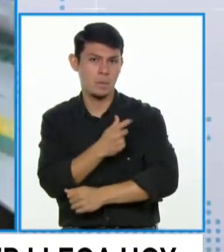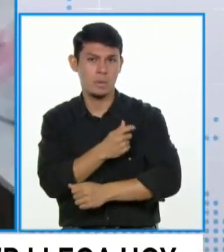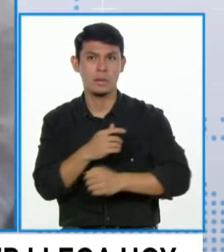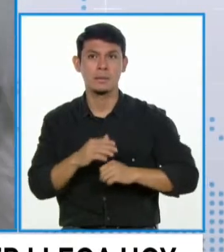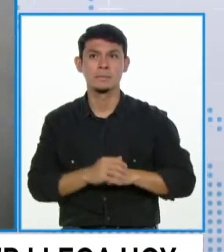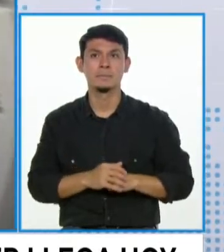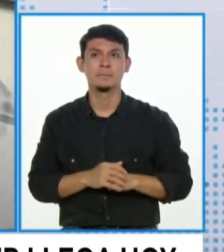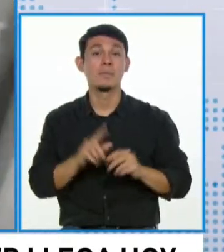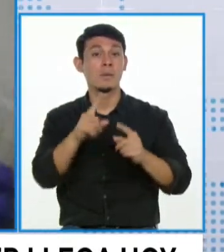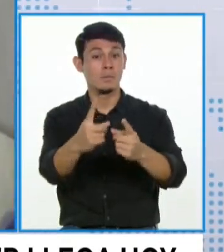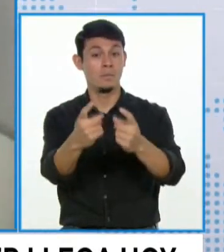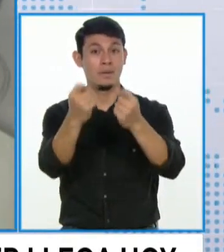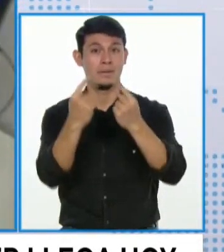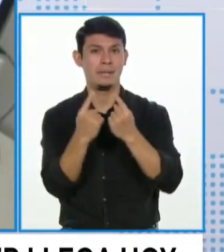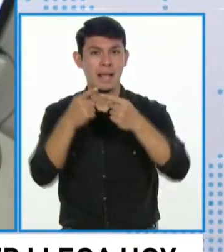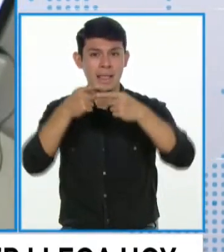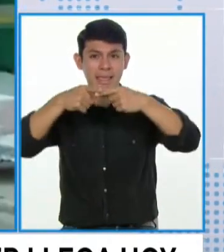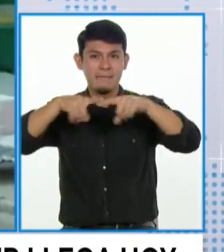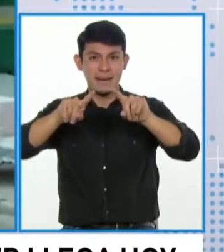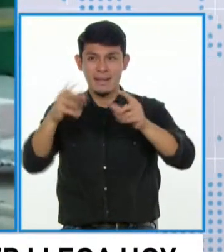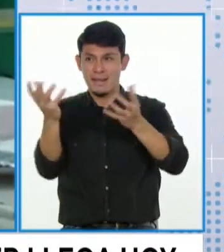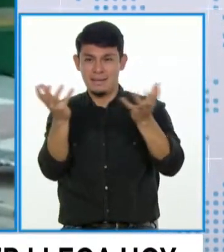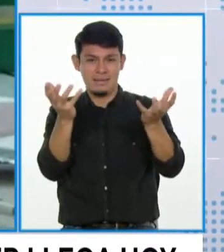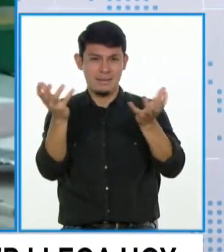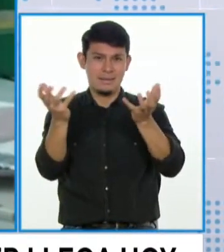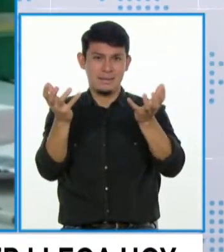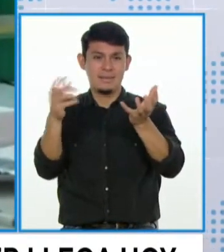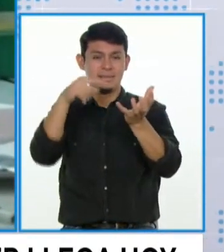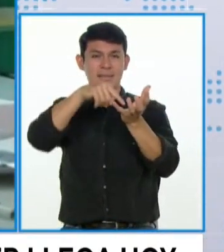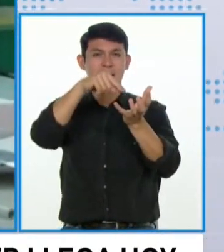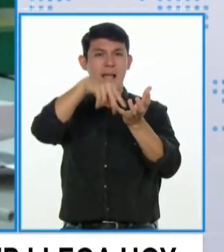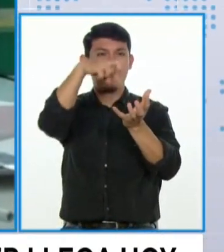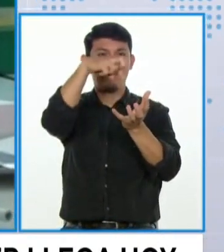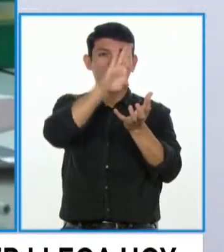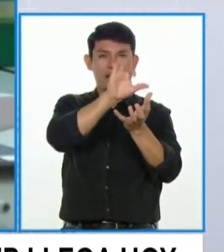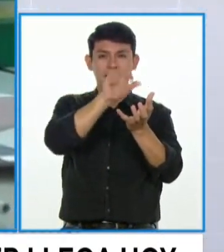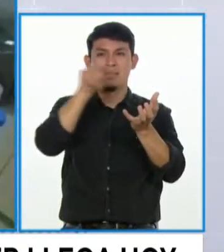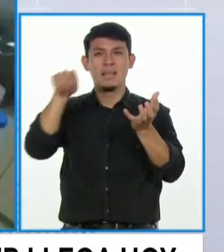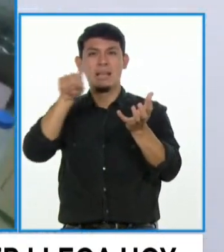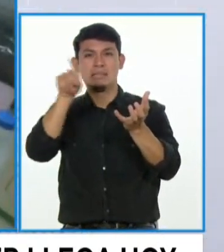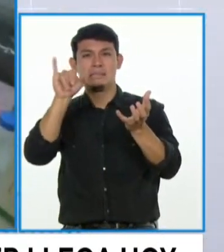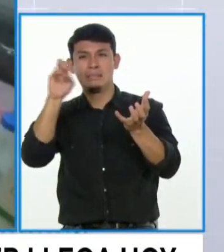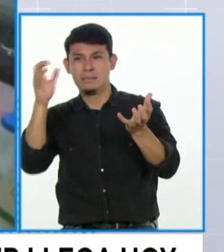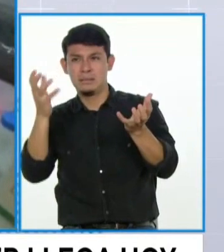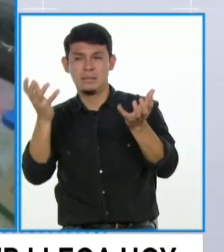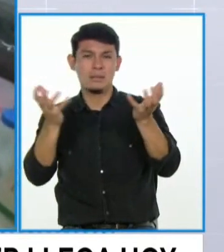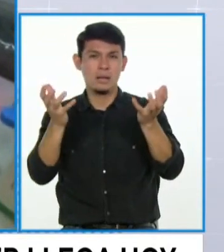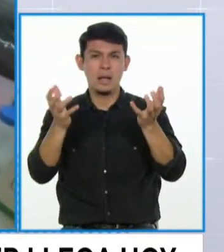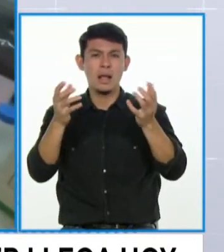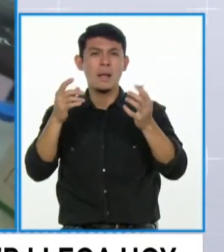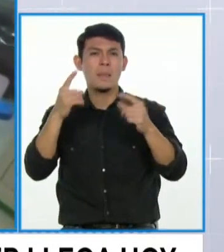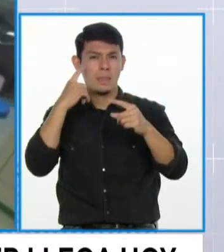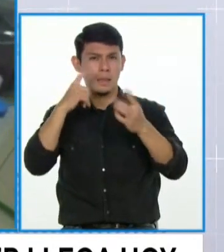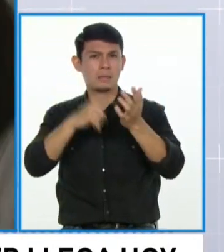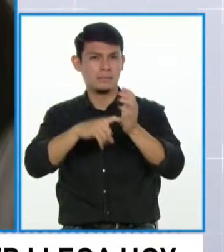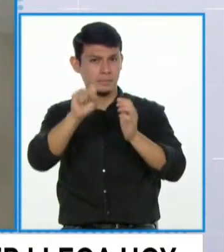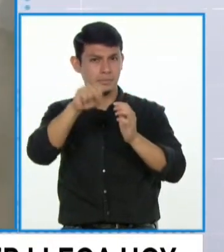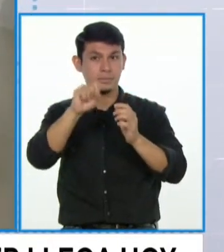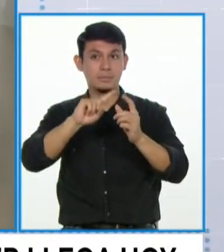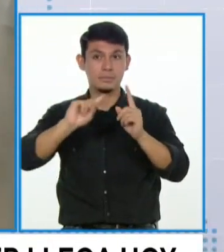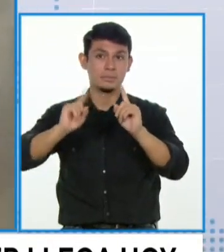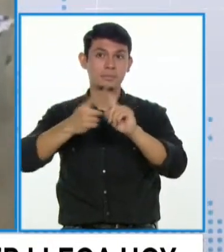Con respecto a tu pregunta de las diferencias entre la vacuna de Pfizer y Sinopharm, las diferencias son notables. Primero que nada